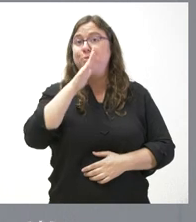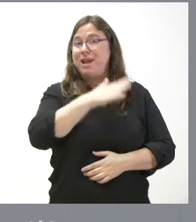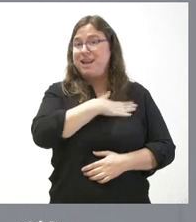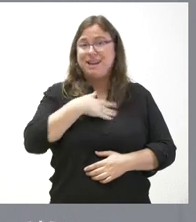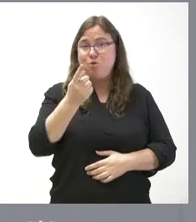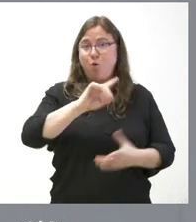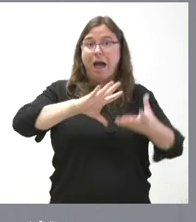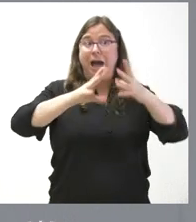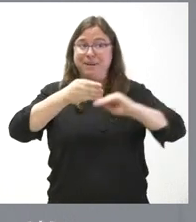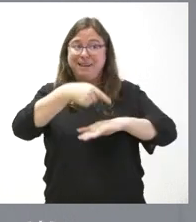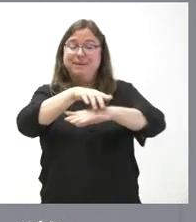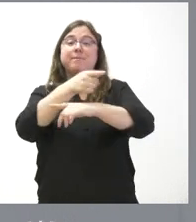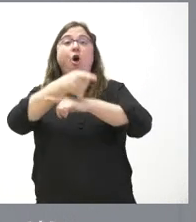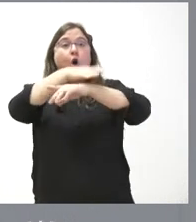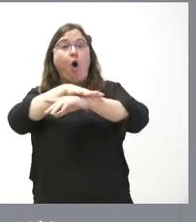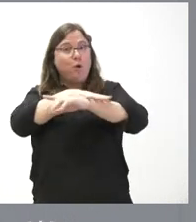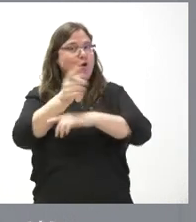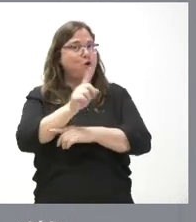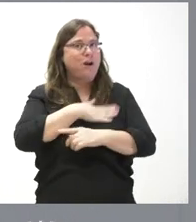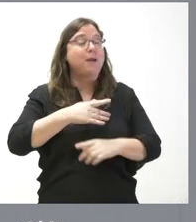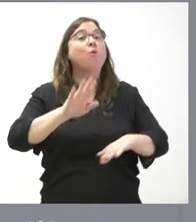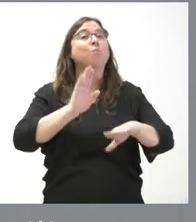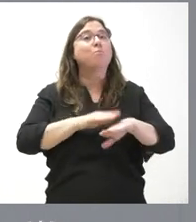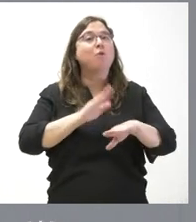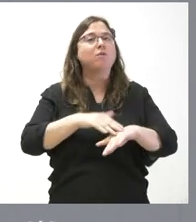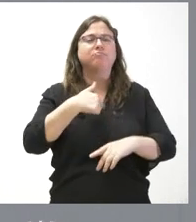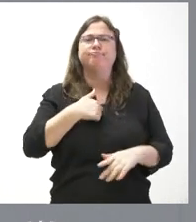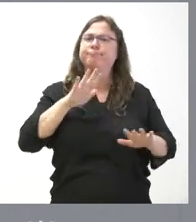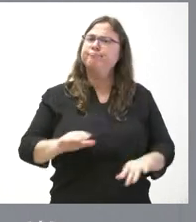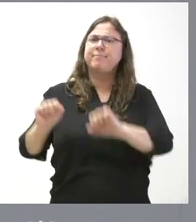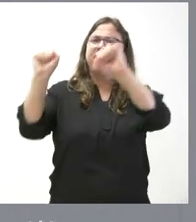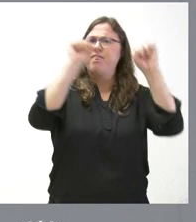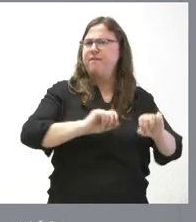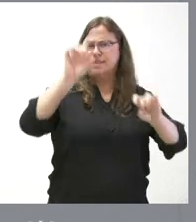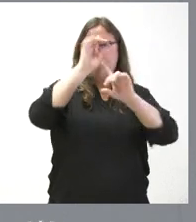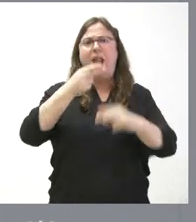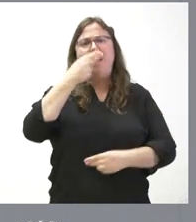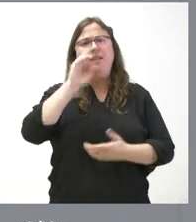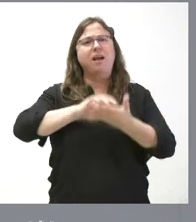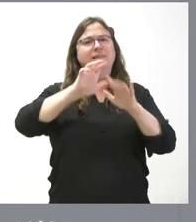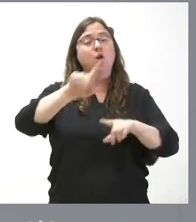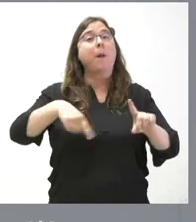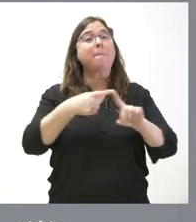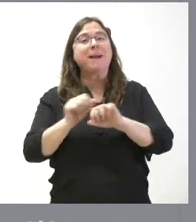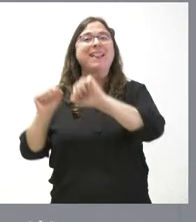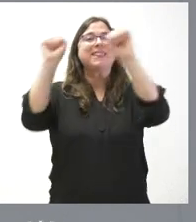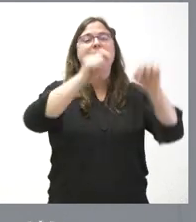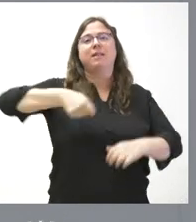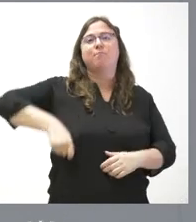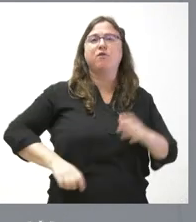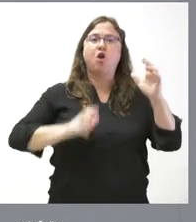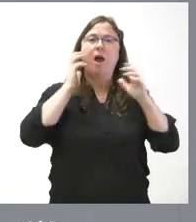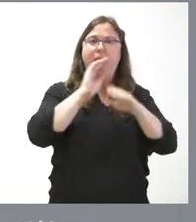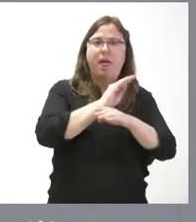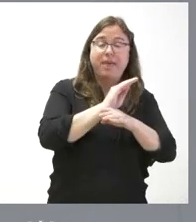esta orden ministerial en Castilla y León? Porque nosotros estamos claramente en defensa de los intereses de Castilla y León y en defensa de los ganaderos del sector